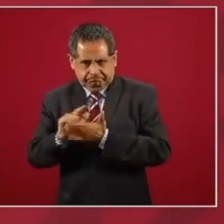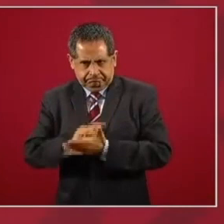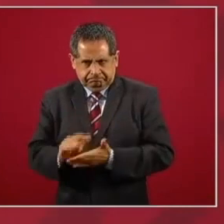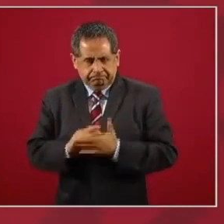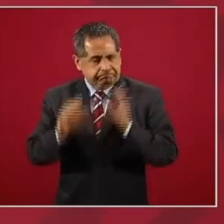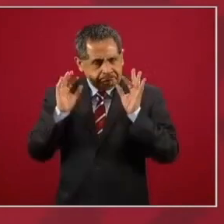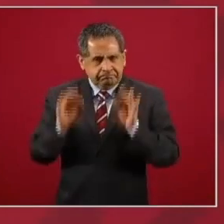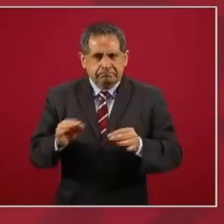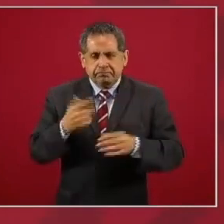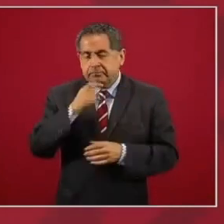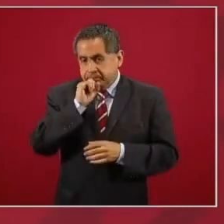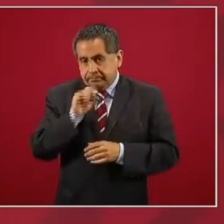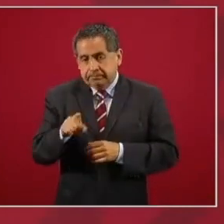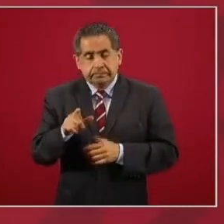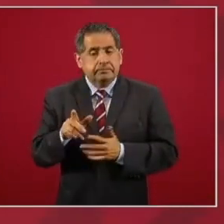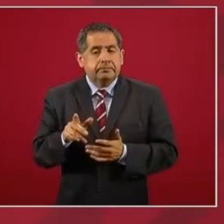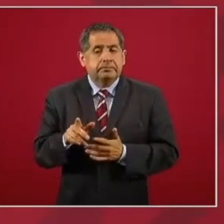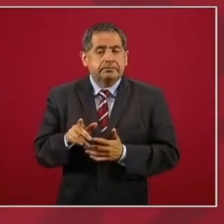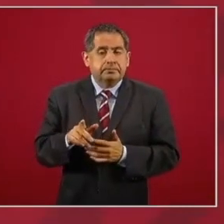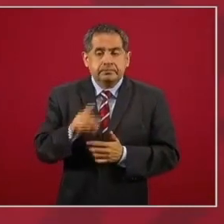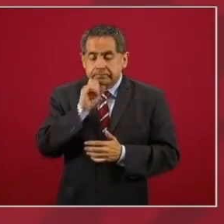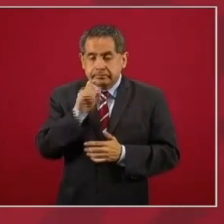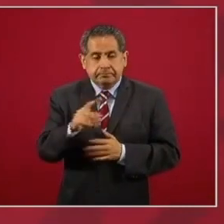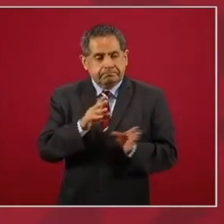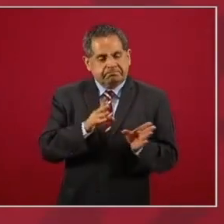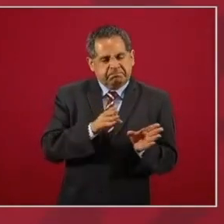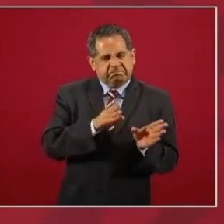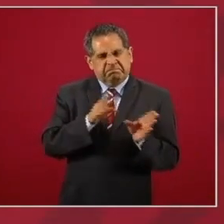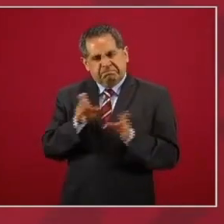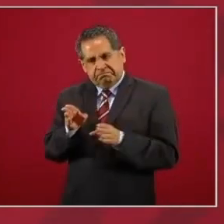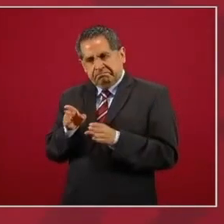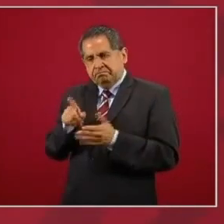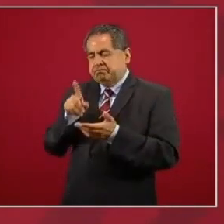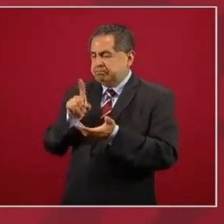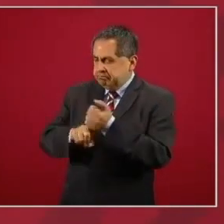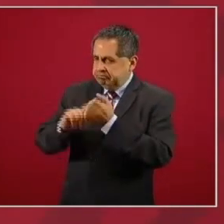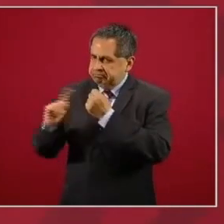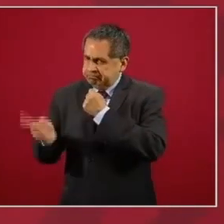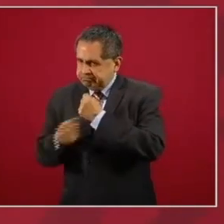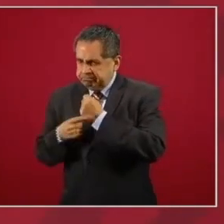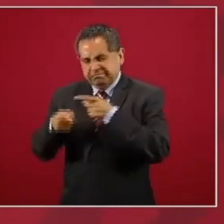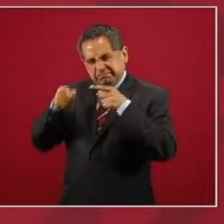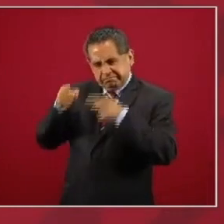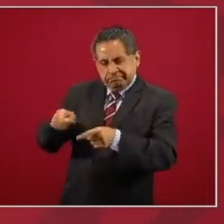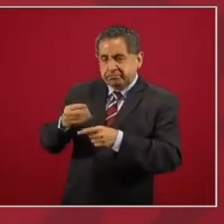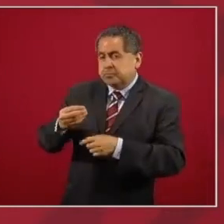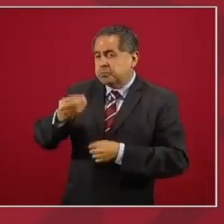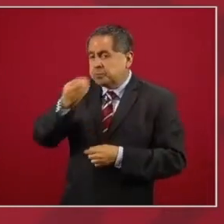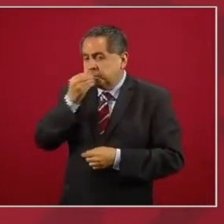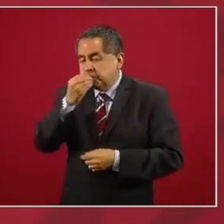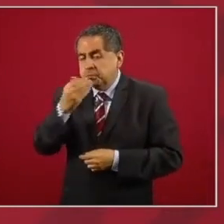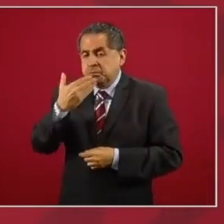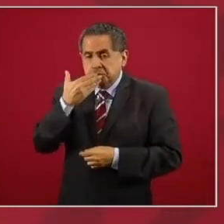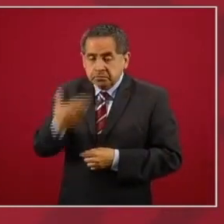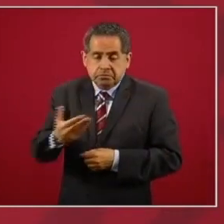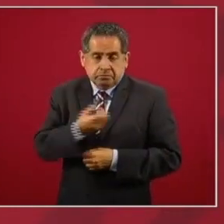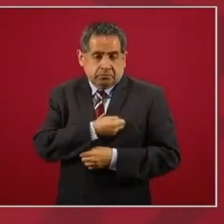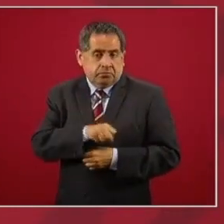pero también ya irnos al fondo, a que